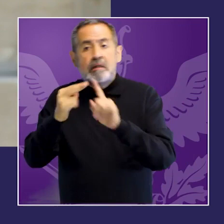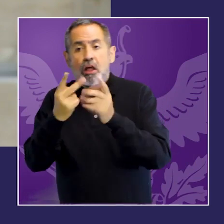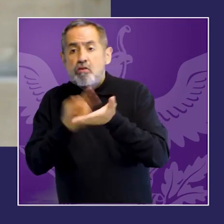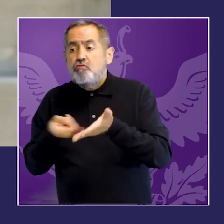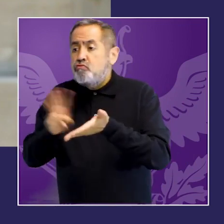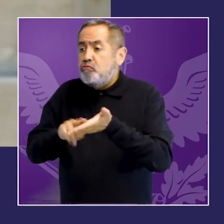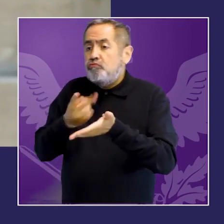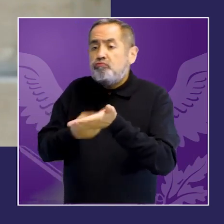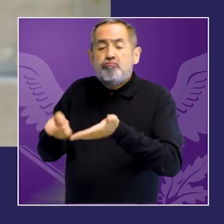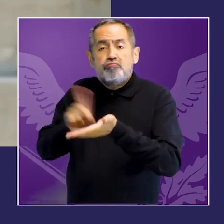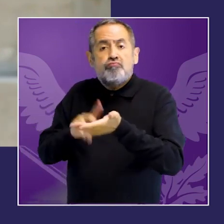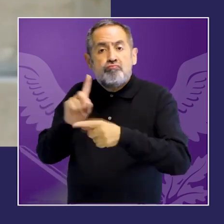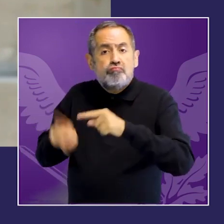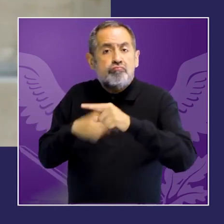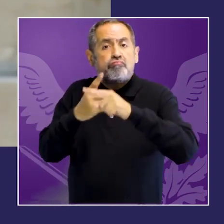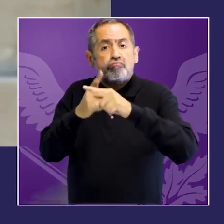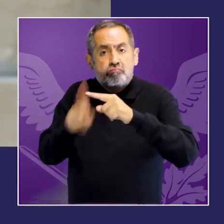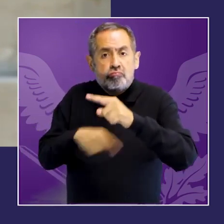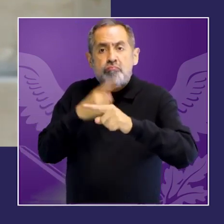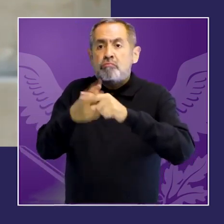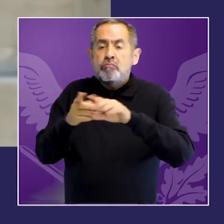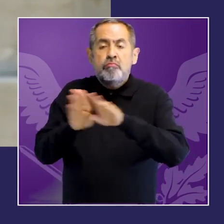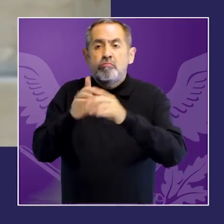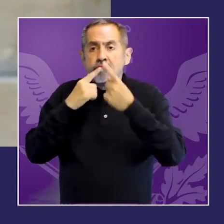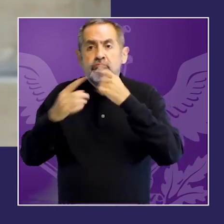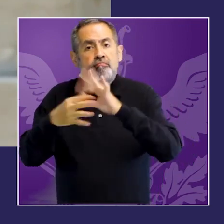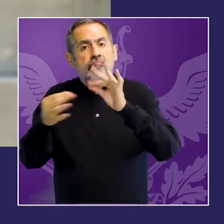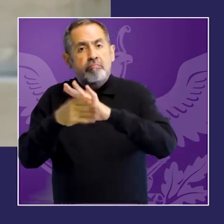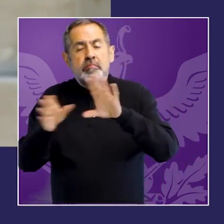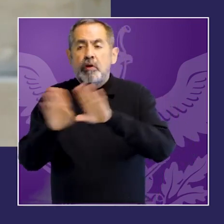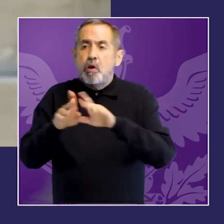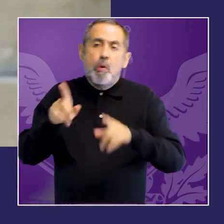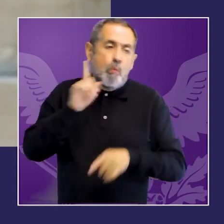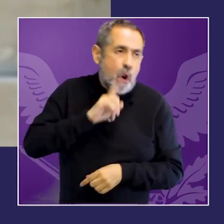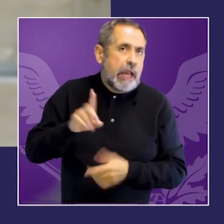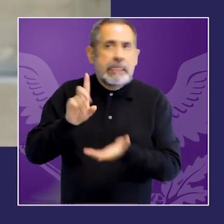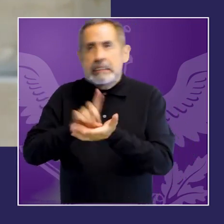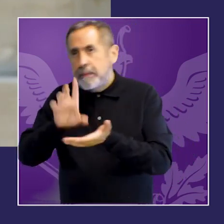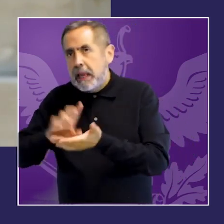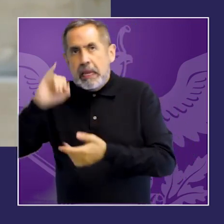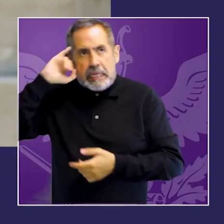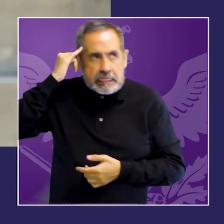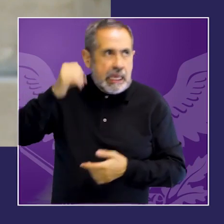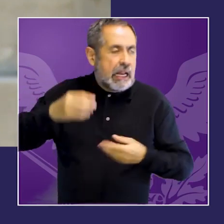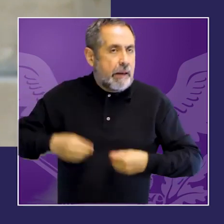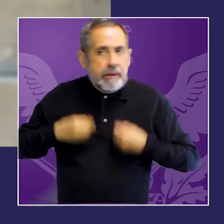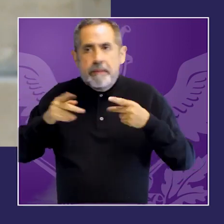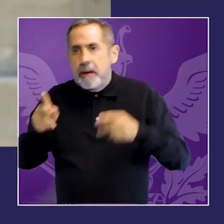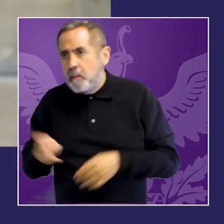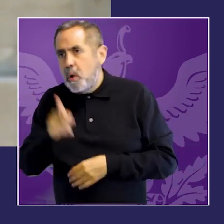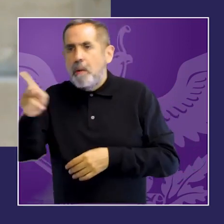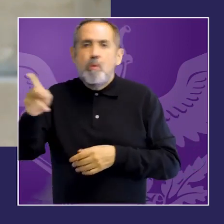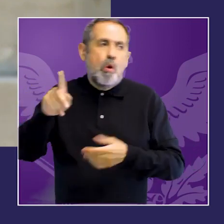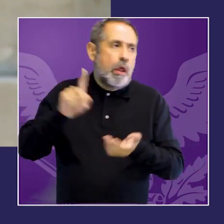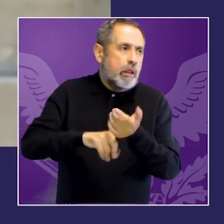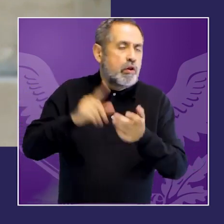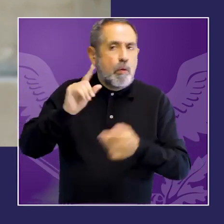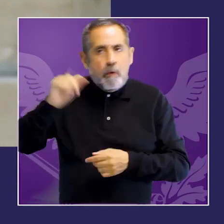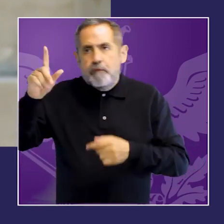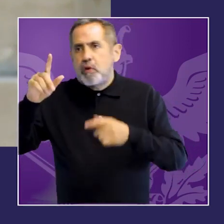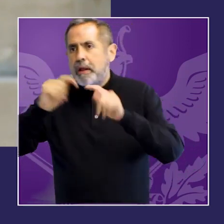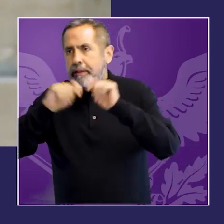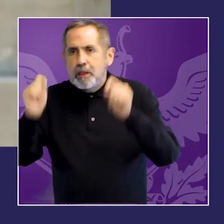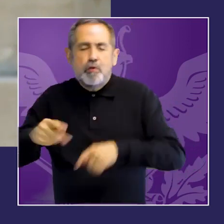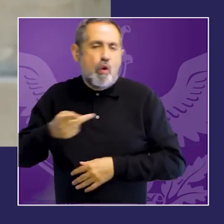travesti trans las diferentes características que nos intersectan como personas también impactan en nuestro derecho de